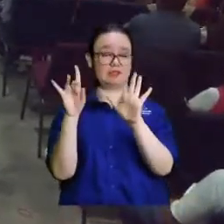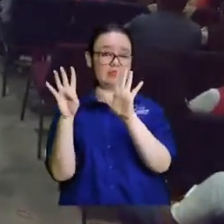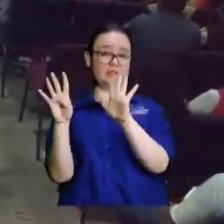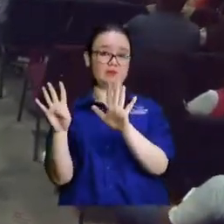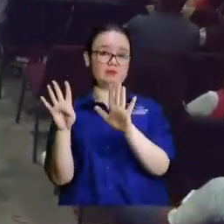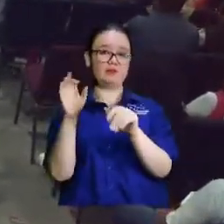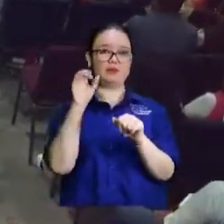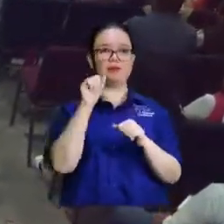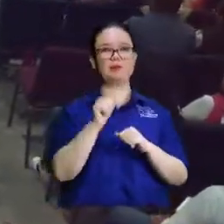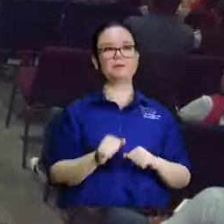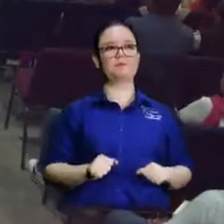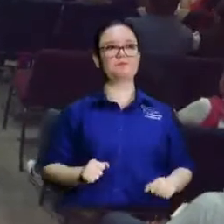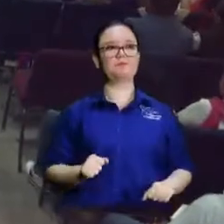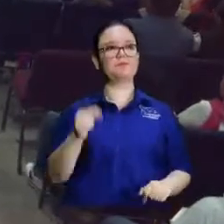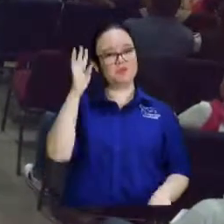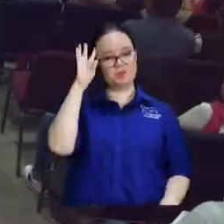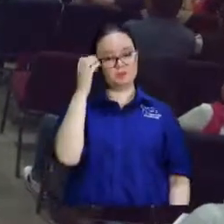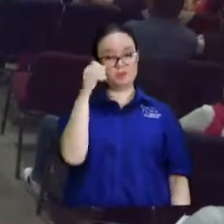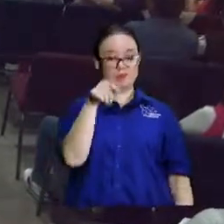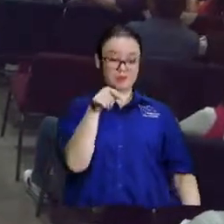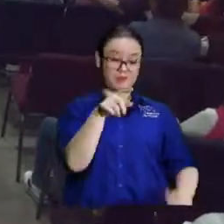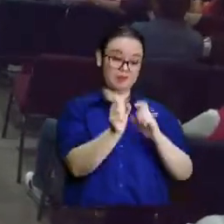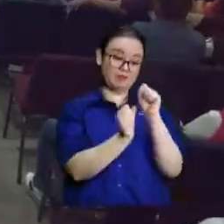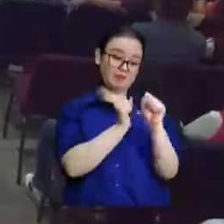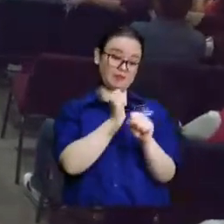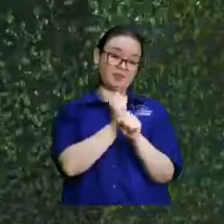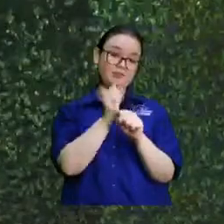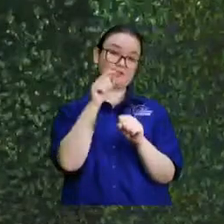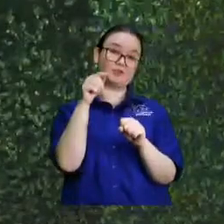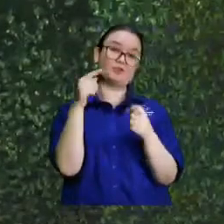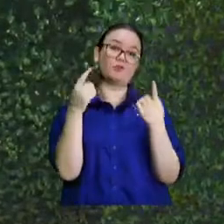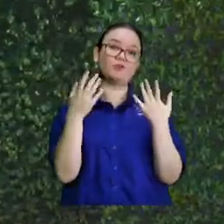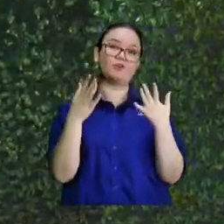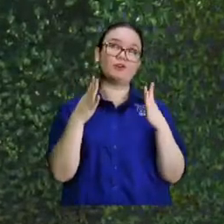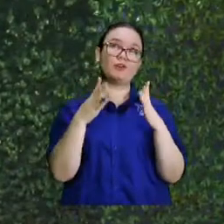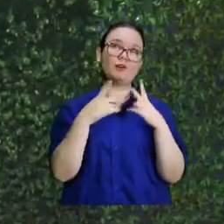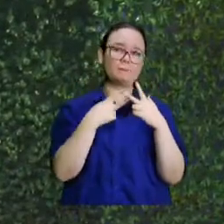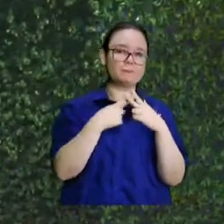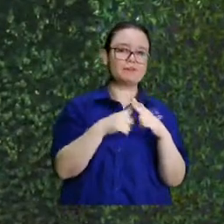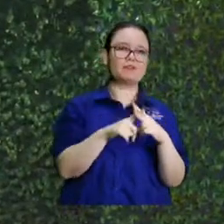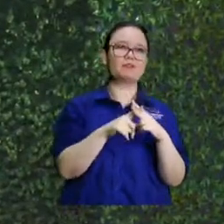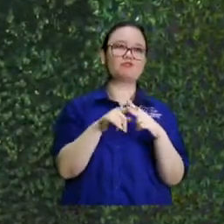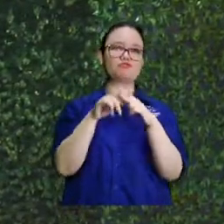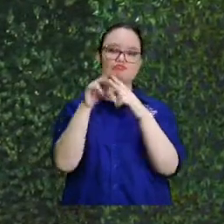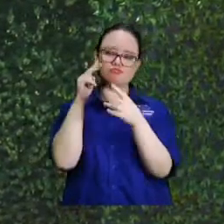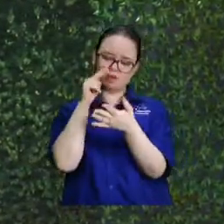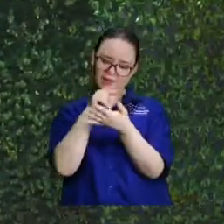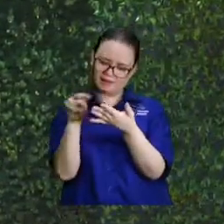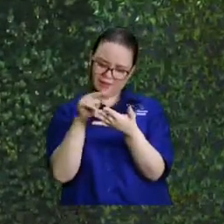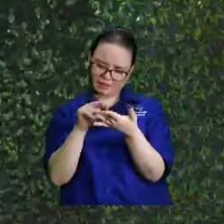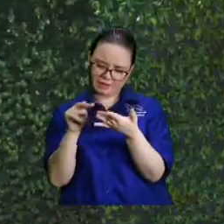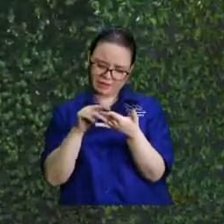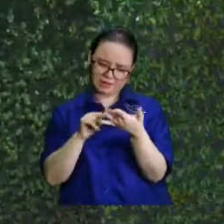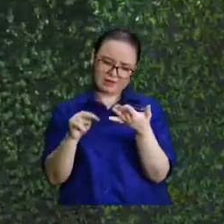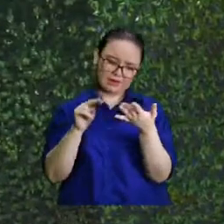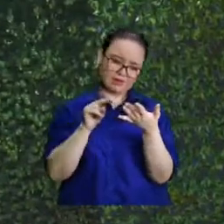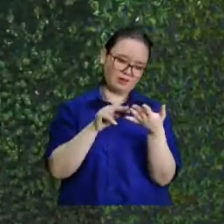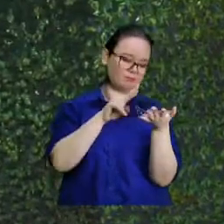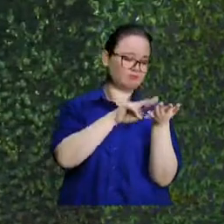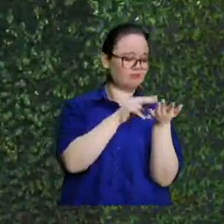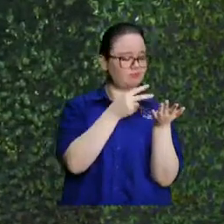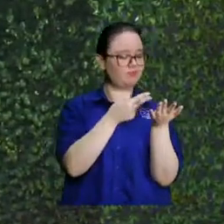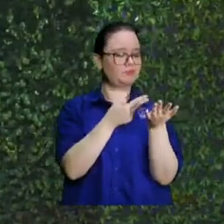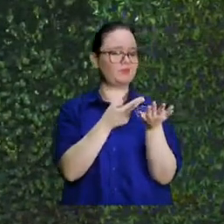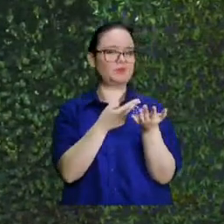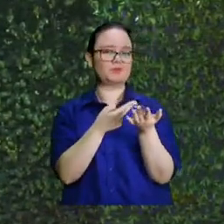1600 no sé cuánto. Porque de esos fueron héroes. Que se metieron, agarraron los textos sagrados y los pusieron en nuestro